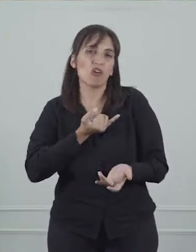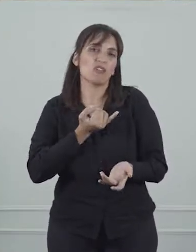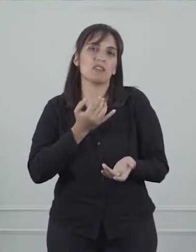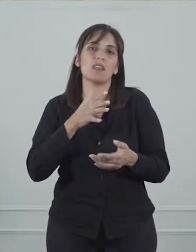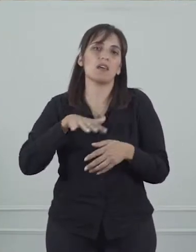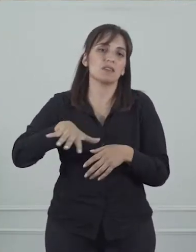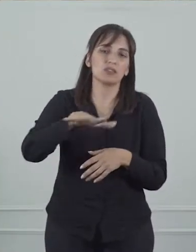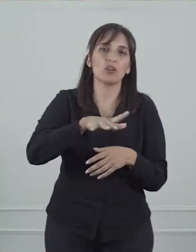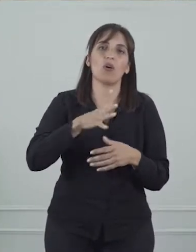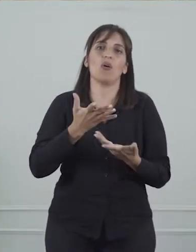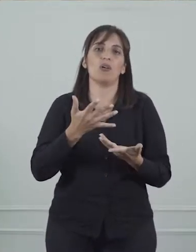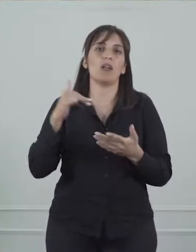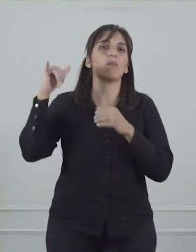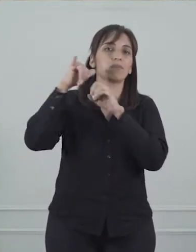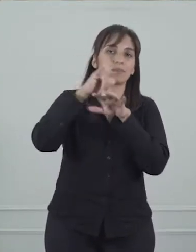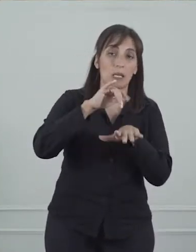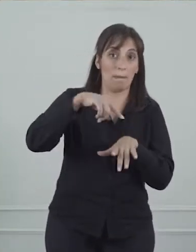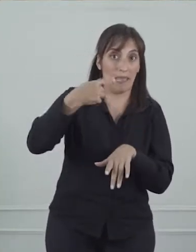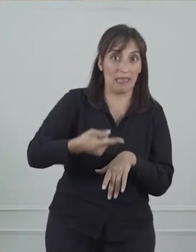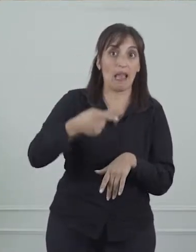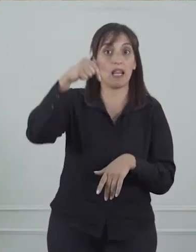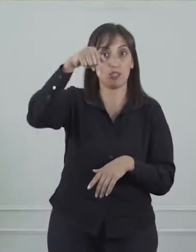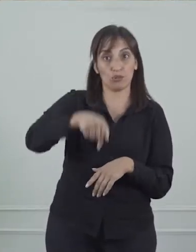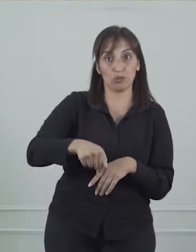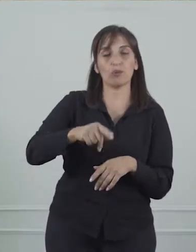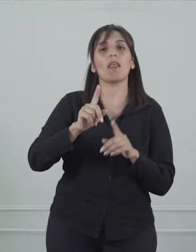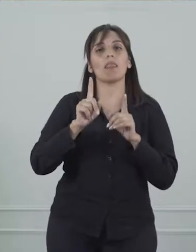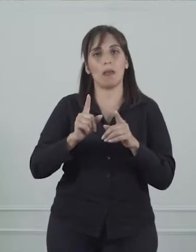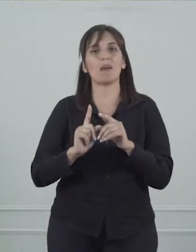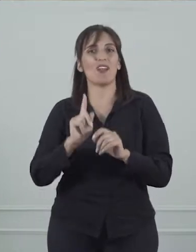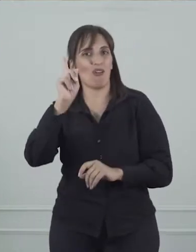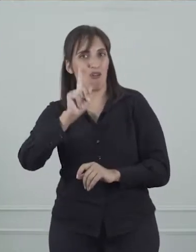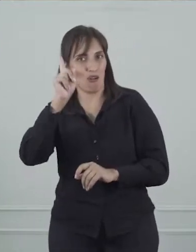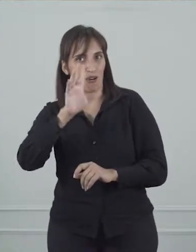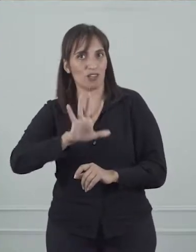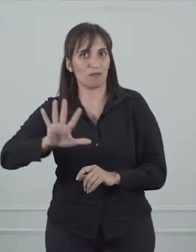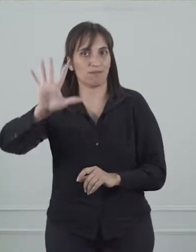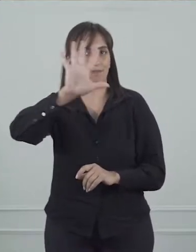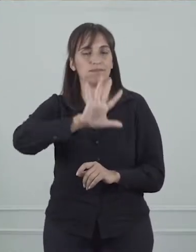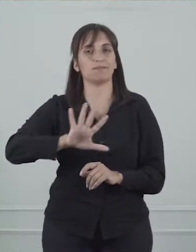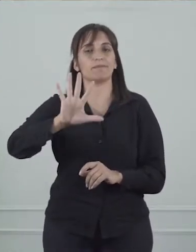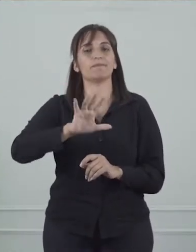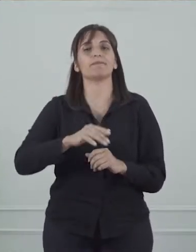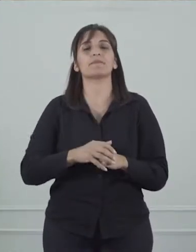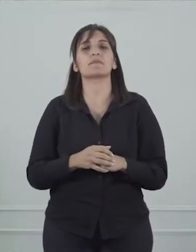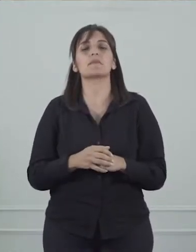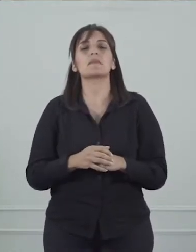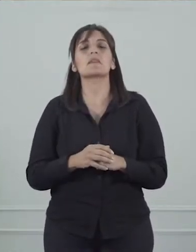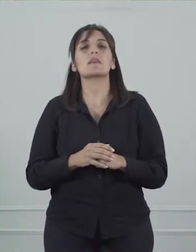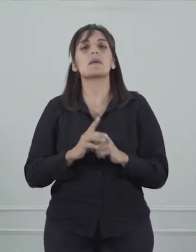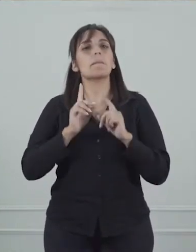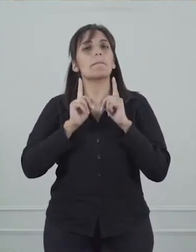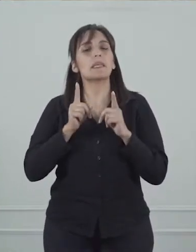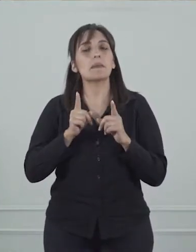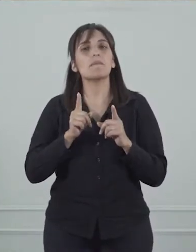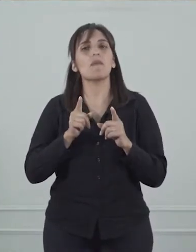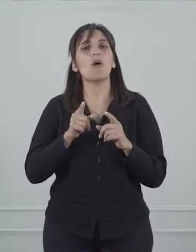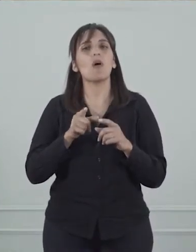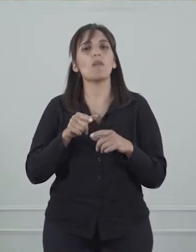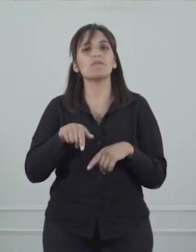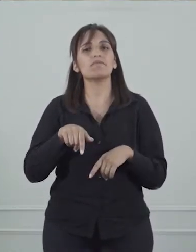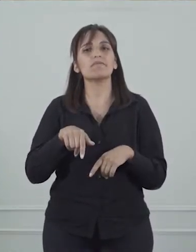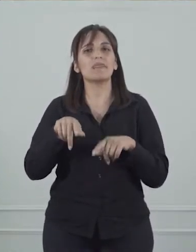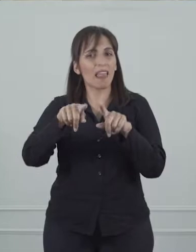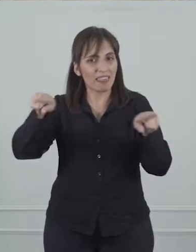Mañana se va a volver a existir zona sur y zona norte para la fumigación aérea. Lo mismo se hizo en